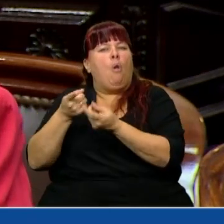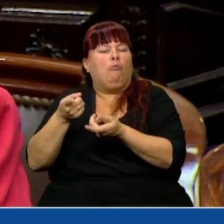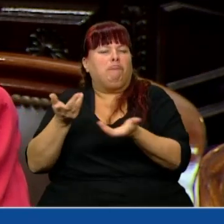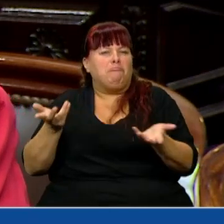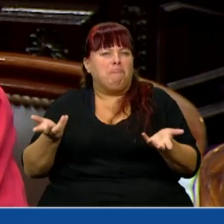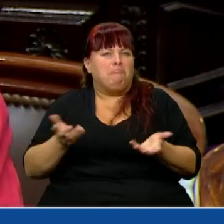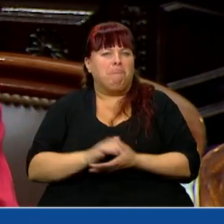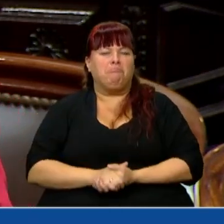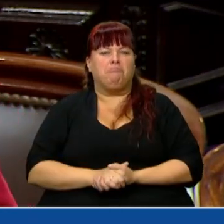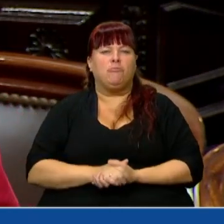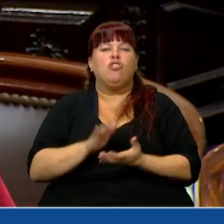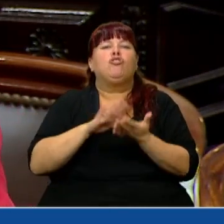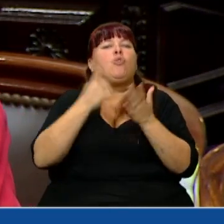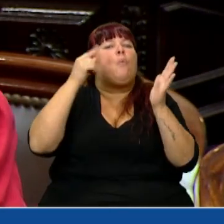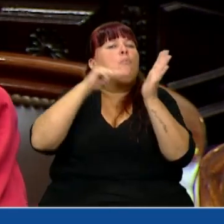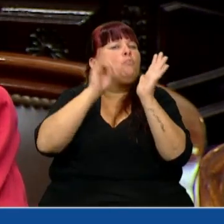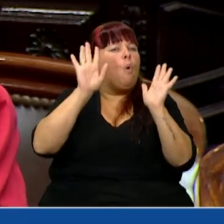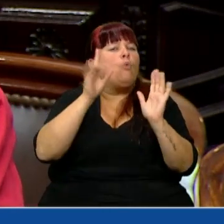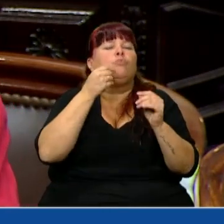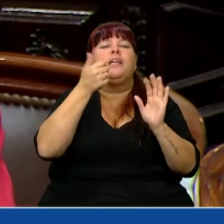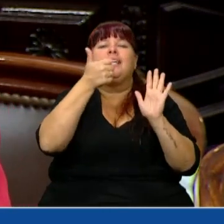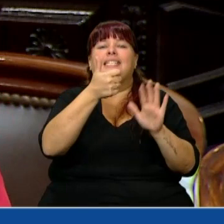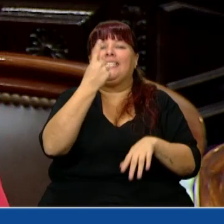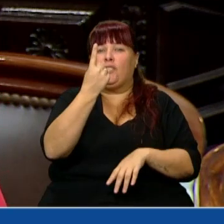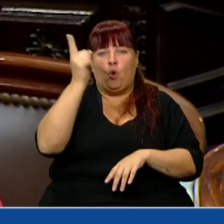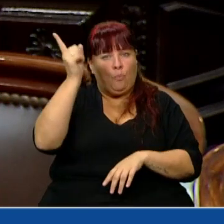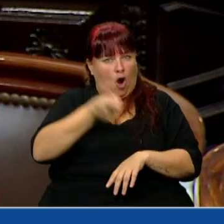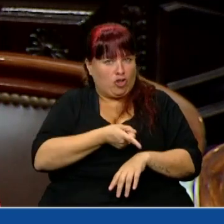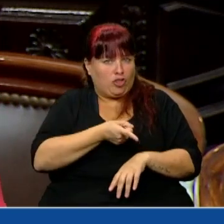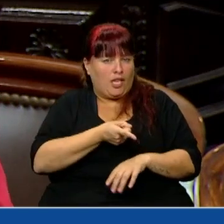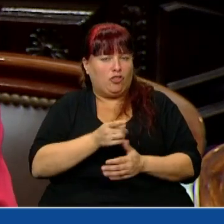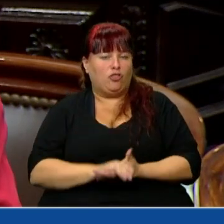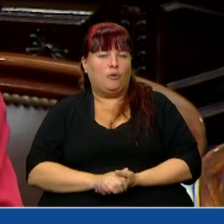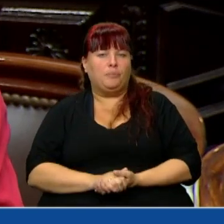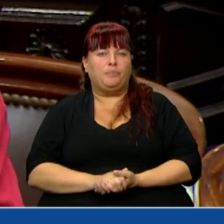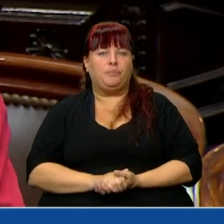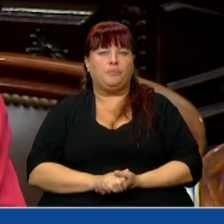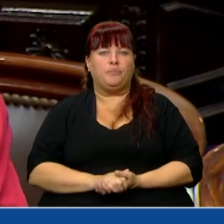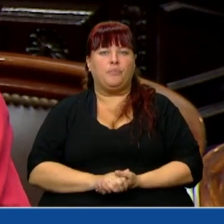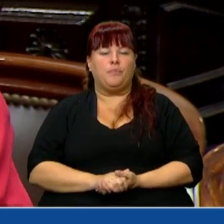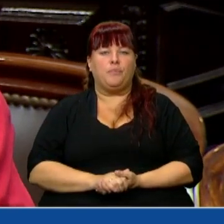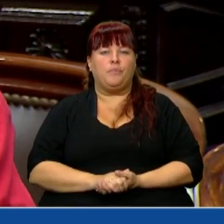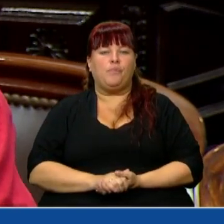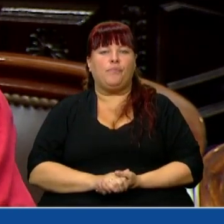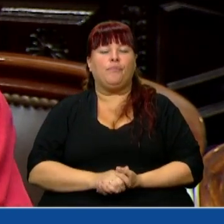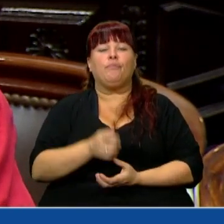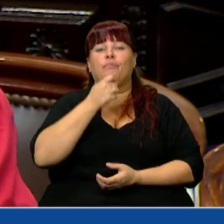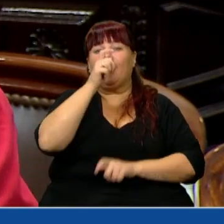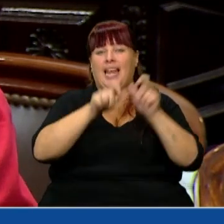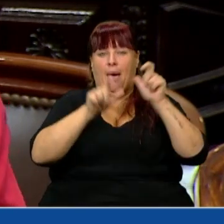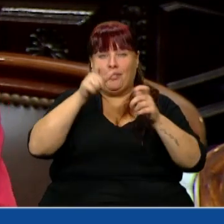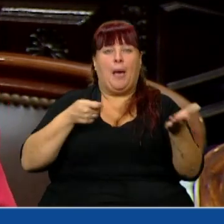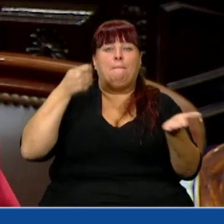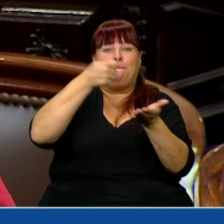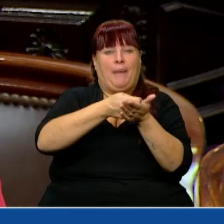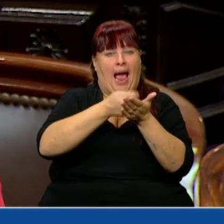Sobre algún punto, digo, el 61% de quienes reciben